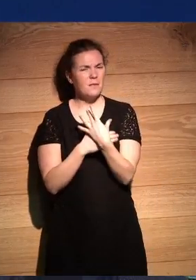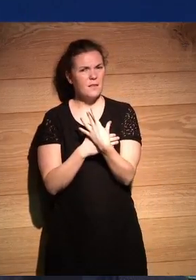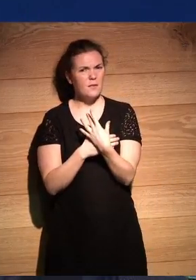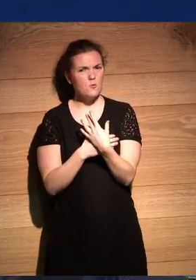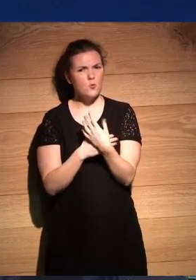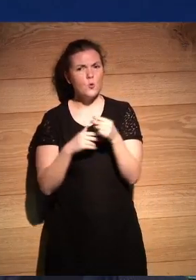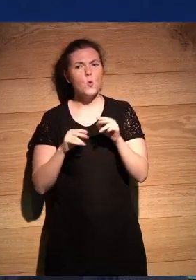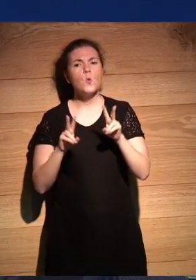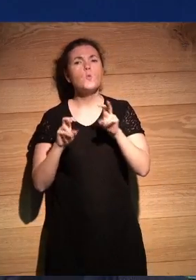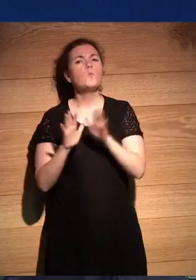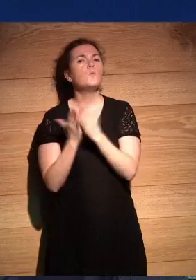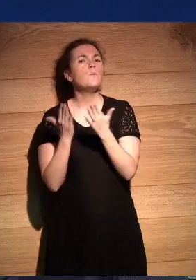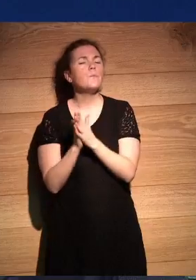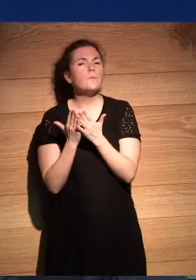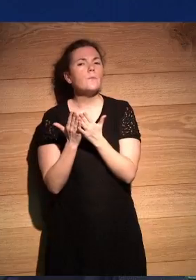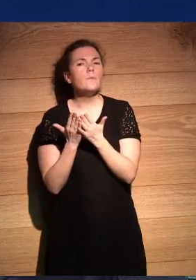una nueva novela